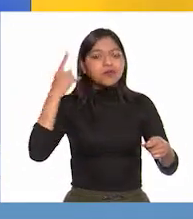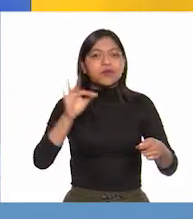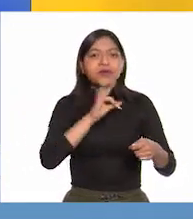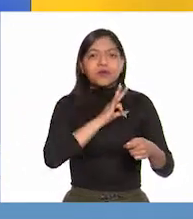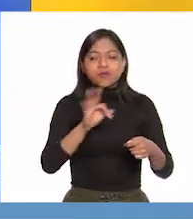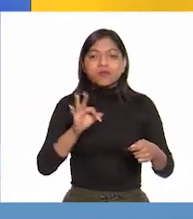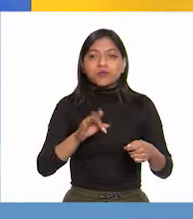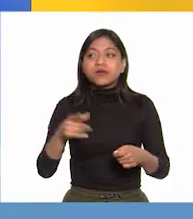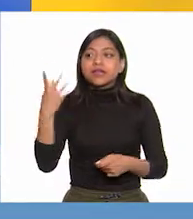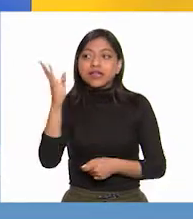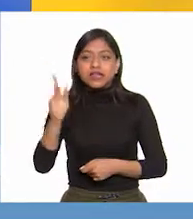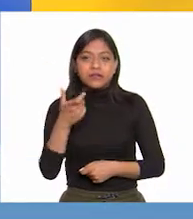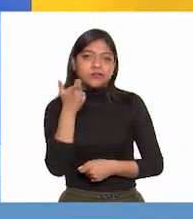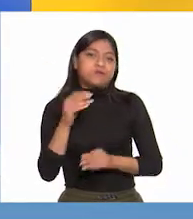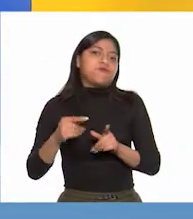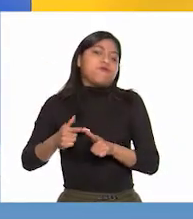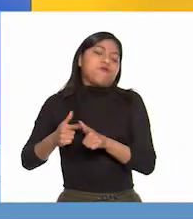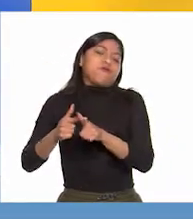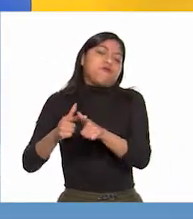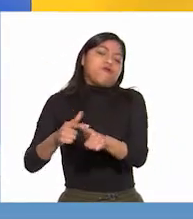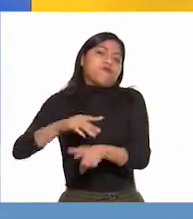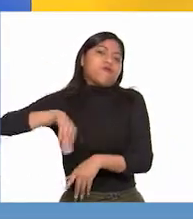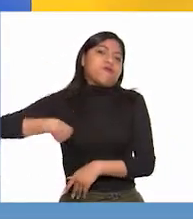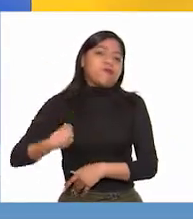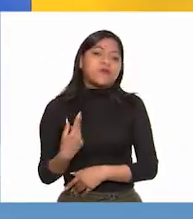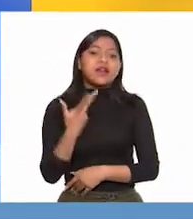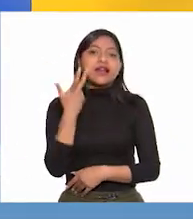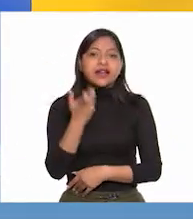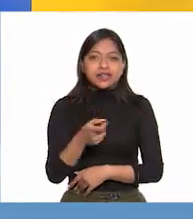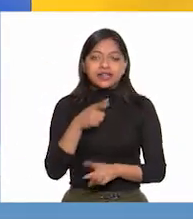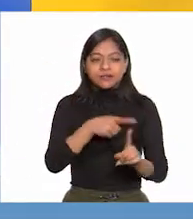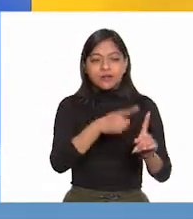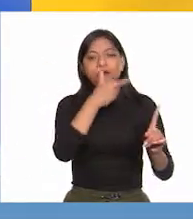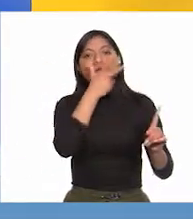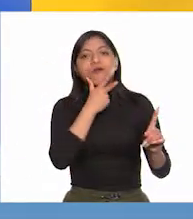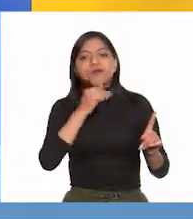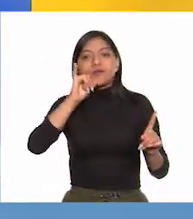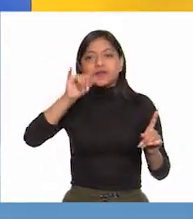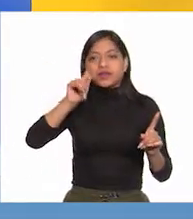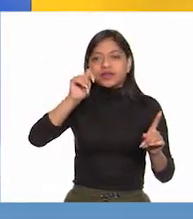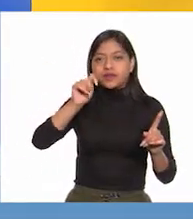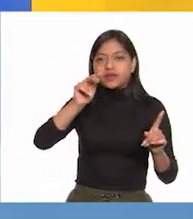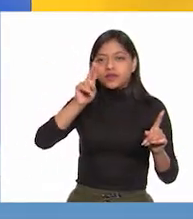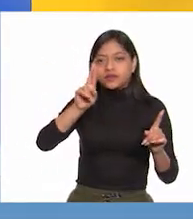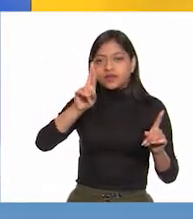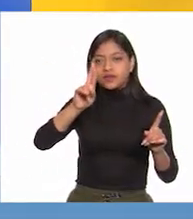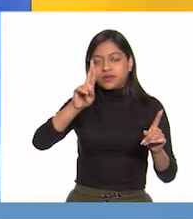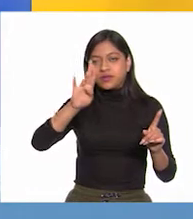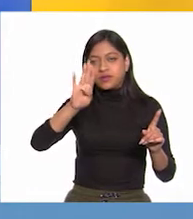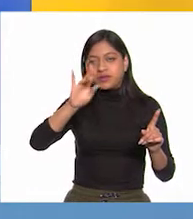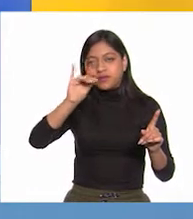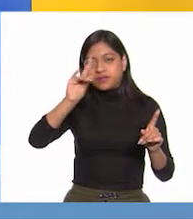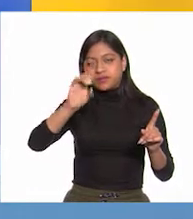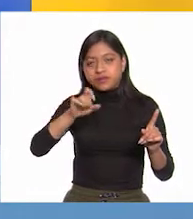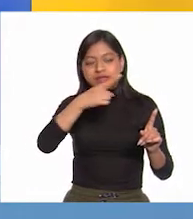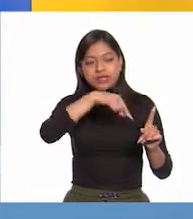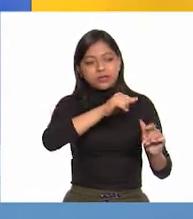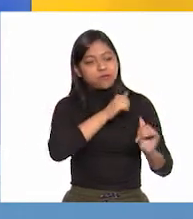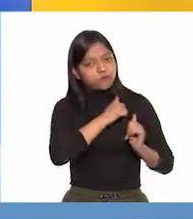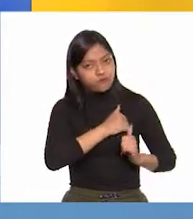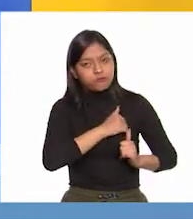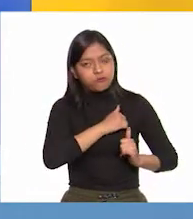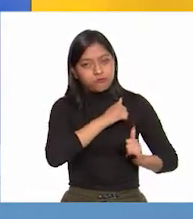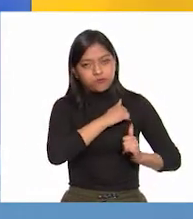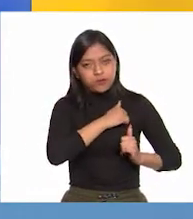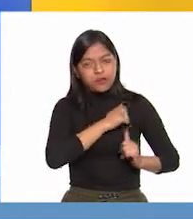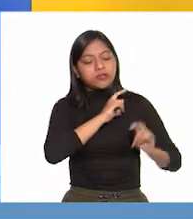importancia y privilegios. Para ello, designaron a Agustín de Iturbide como jefe militar para pactar con los líderes